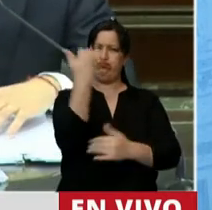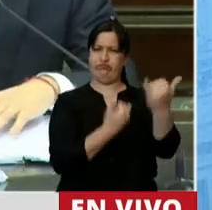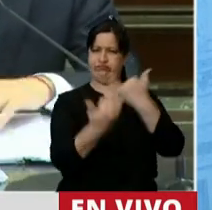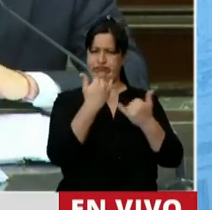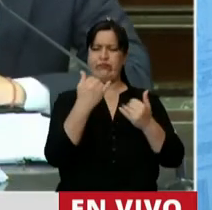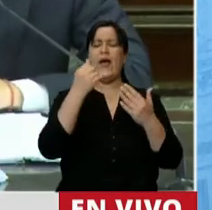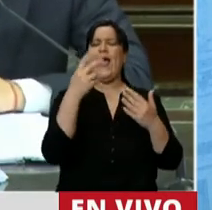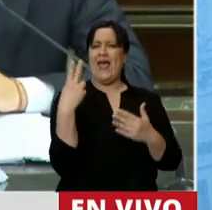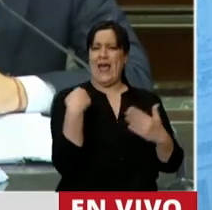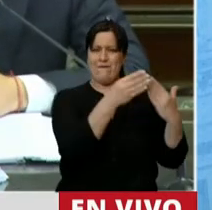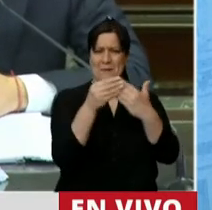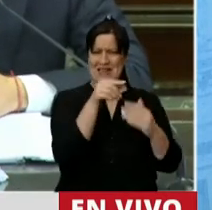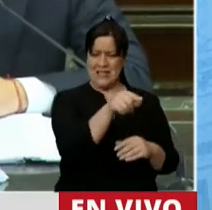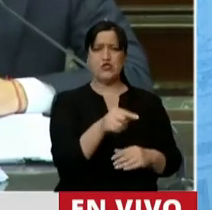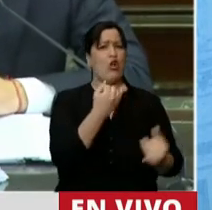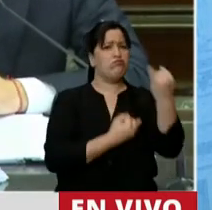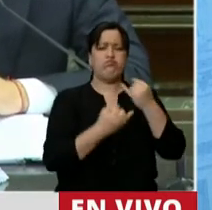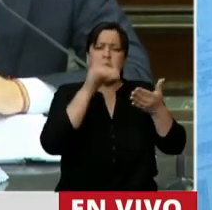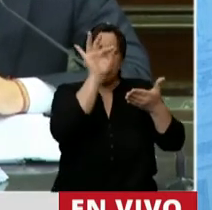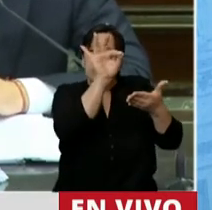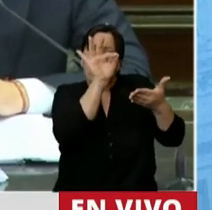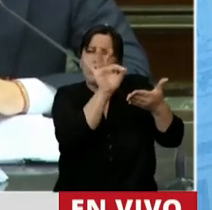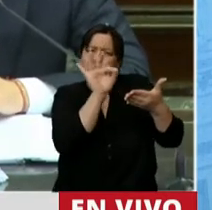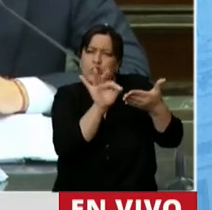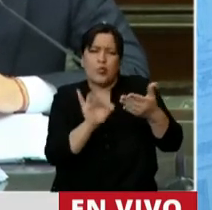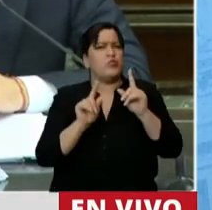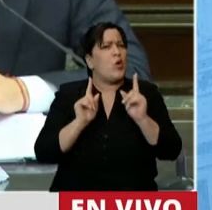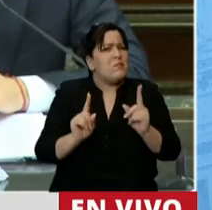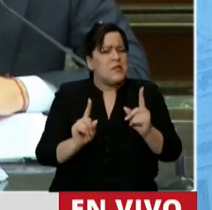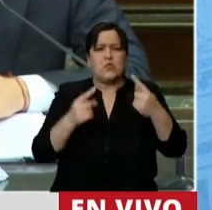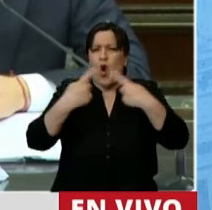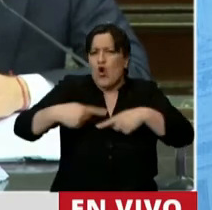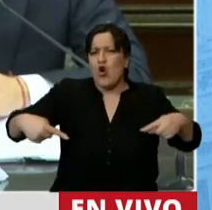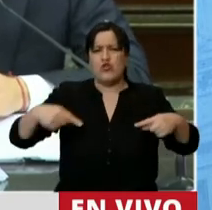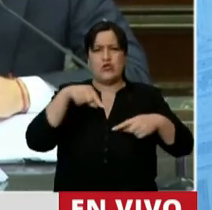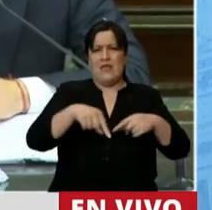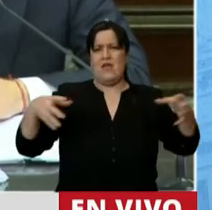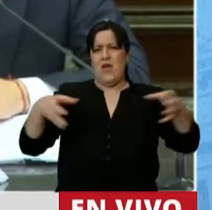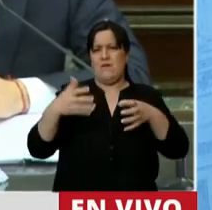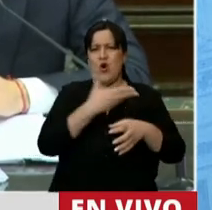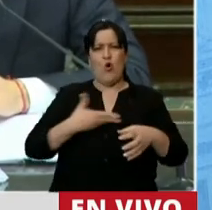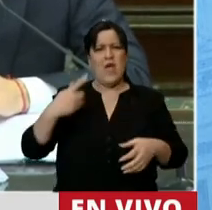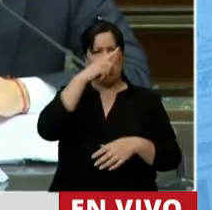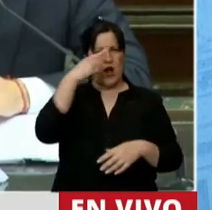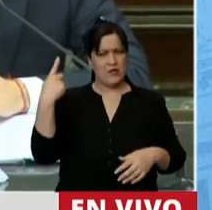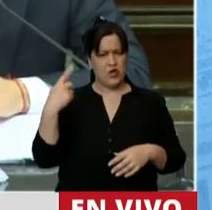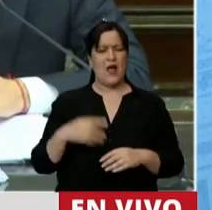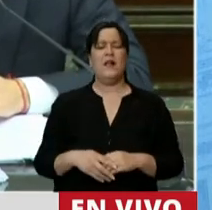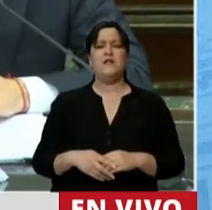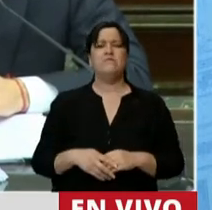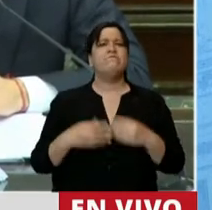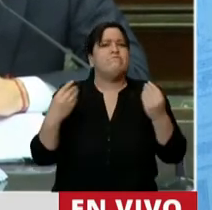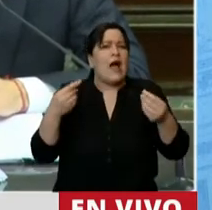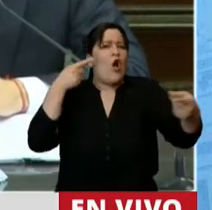explicando todas y cada una de las medidas que viene llevando adelante nuestro gobierno nacional para